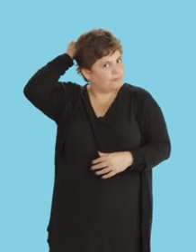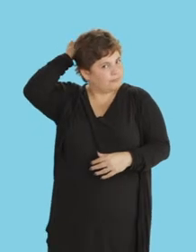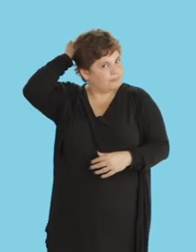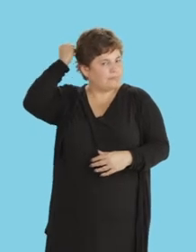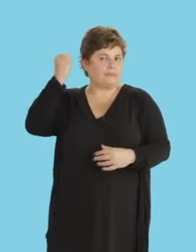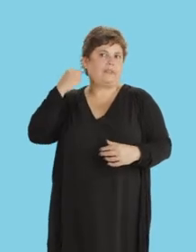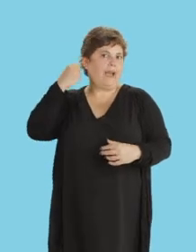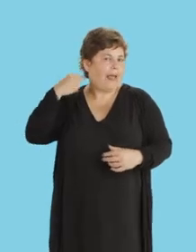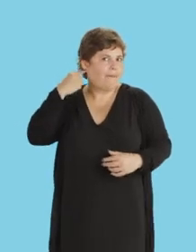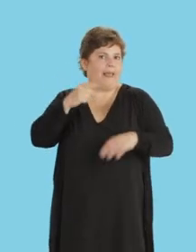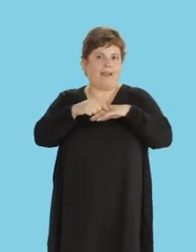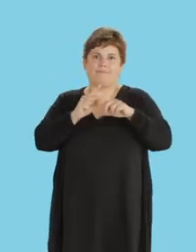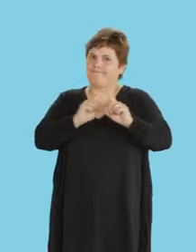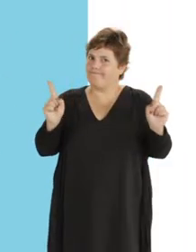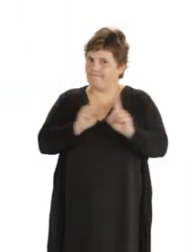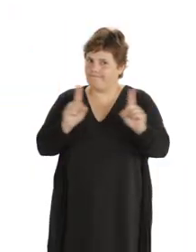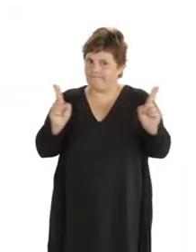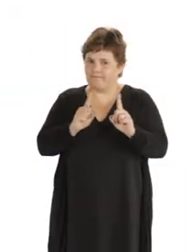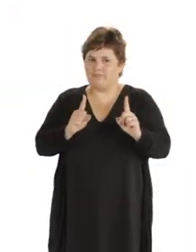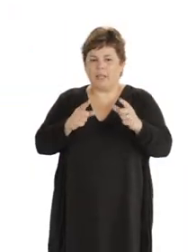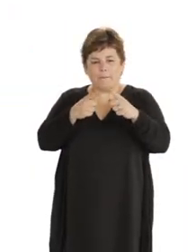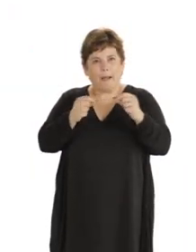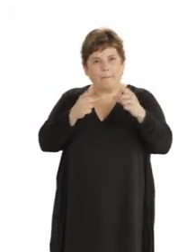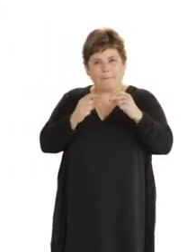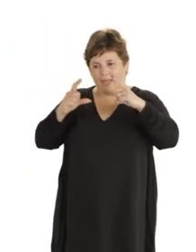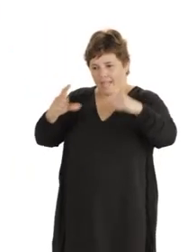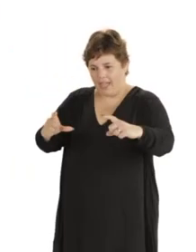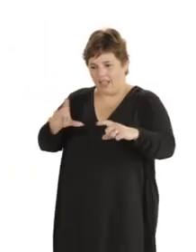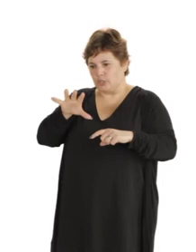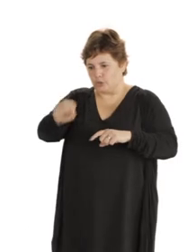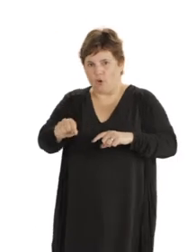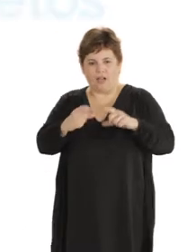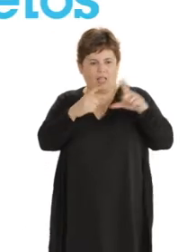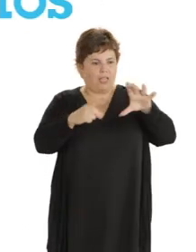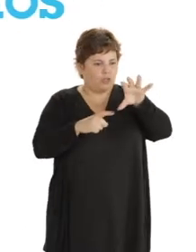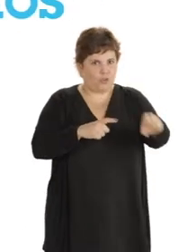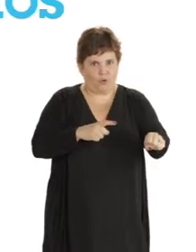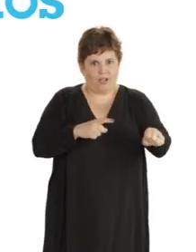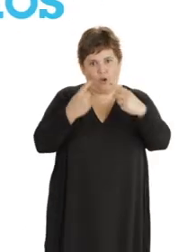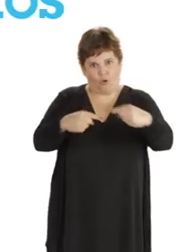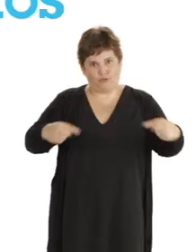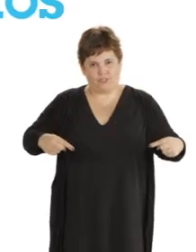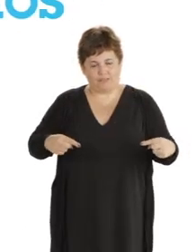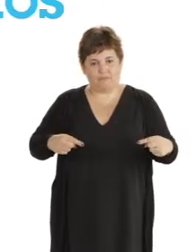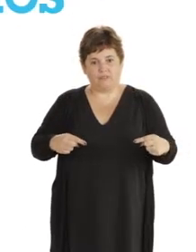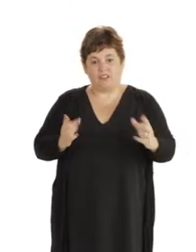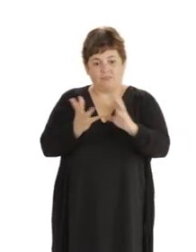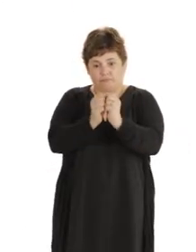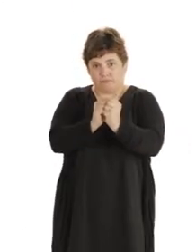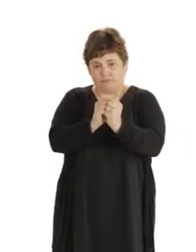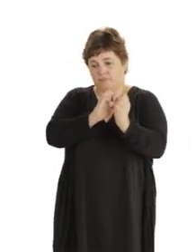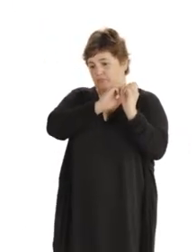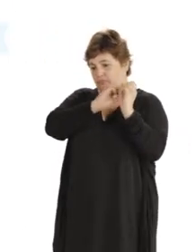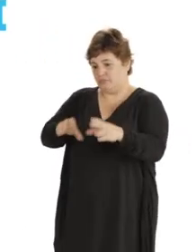recogido y evitá el uso de accesorios. Utilizá pañuelos desechables para evitar tocar superficies y objetos. Después